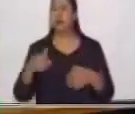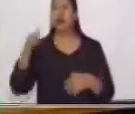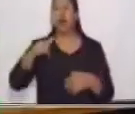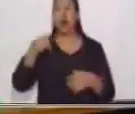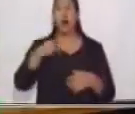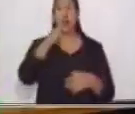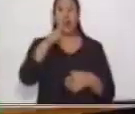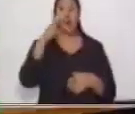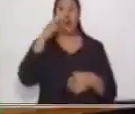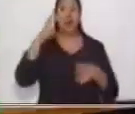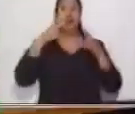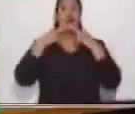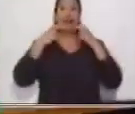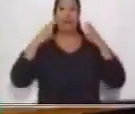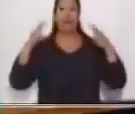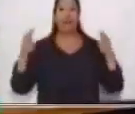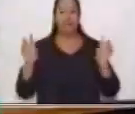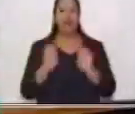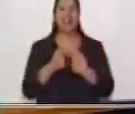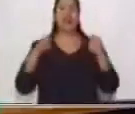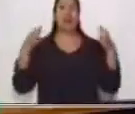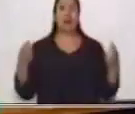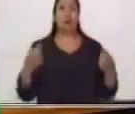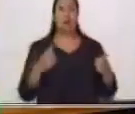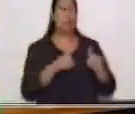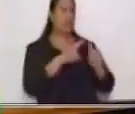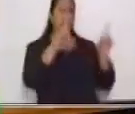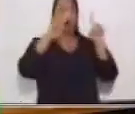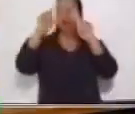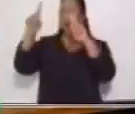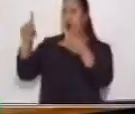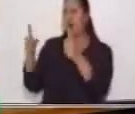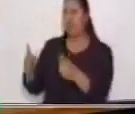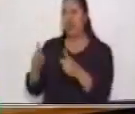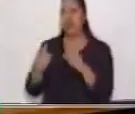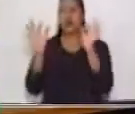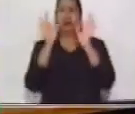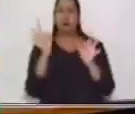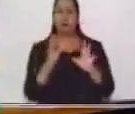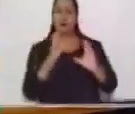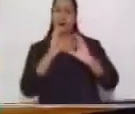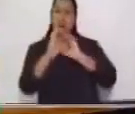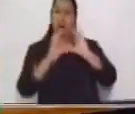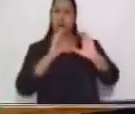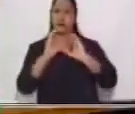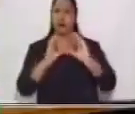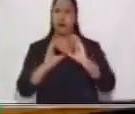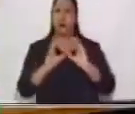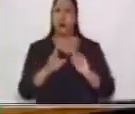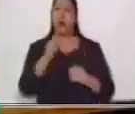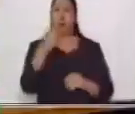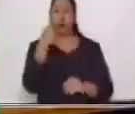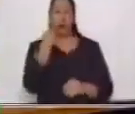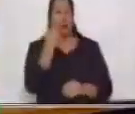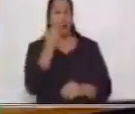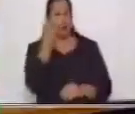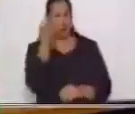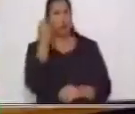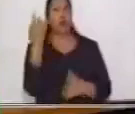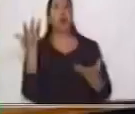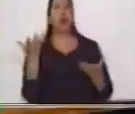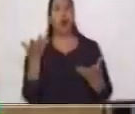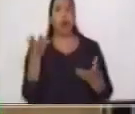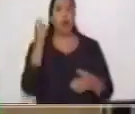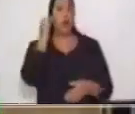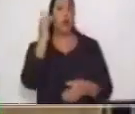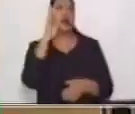en los periódicos y en diferentes medios de comunicación. Al interpretar una gráfica pueden ser de diferentes tipos. Hay de barras, hay